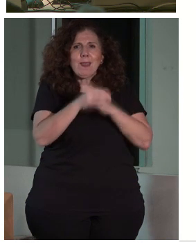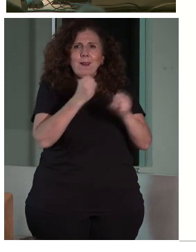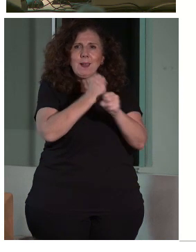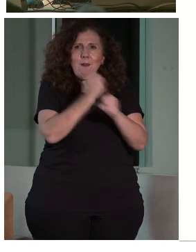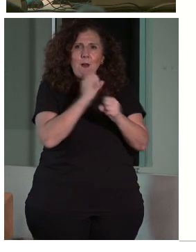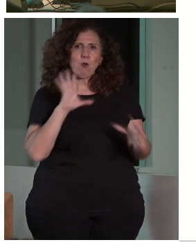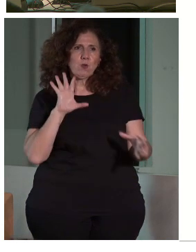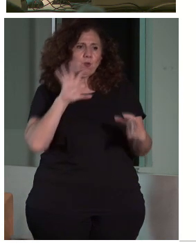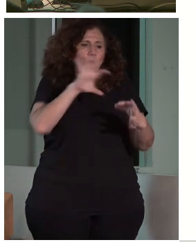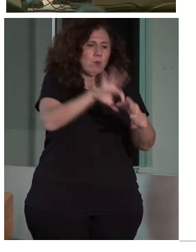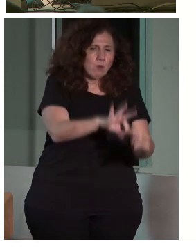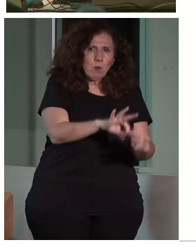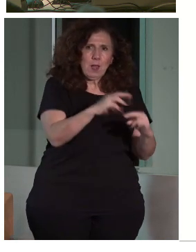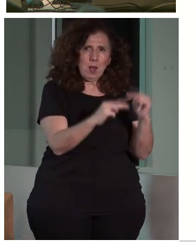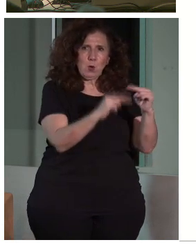constructiva.